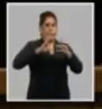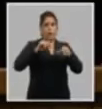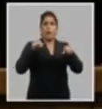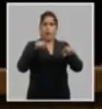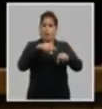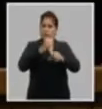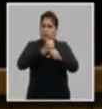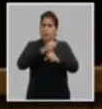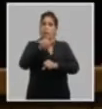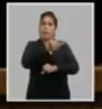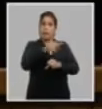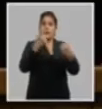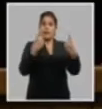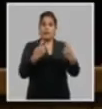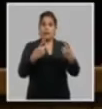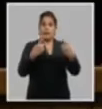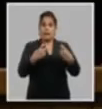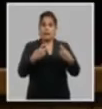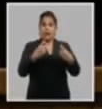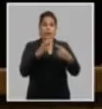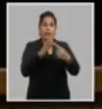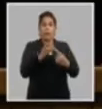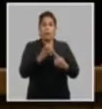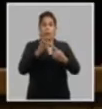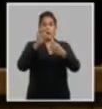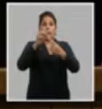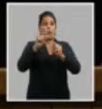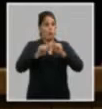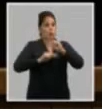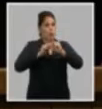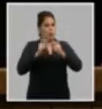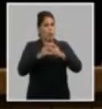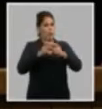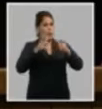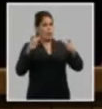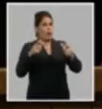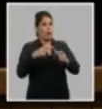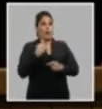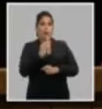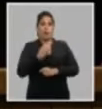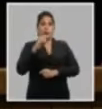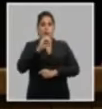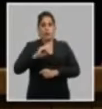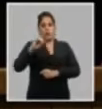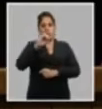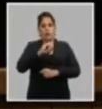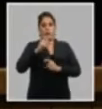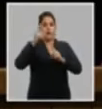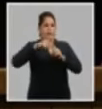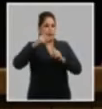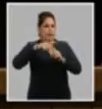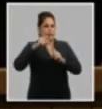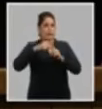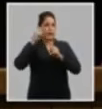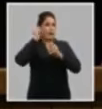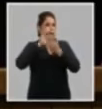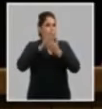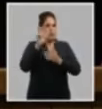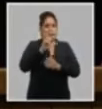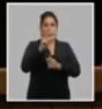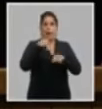así como la necesidad de un protagonismo acrecentado de nuestras organizaciones de masas y sociales